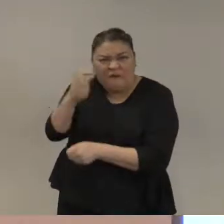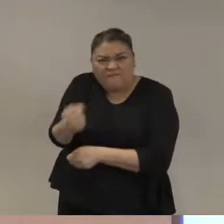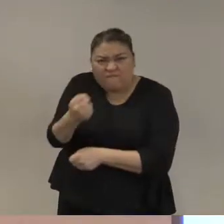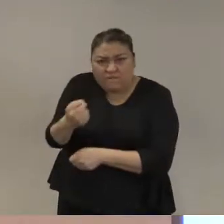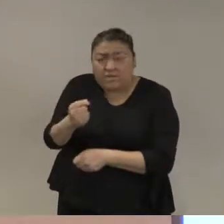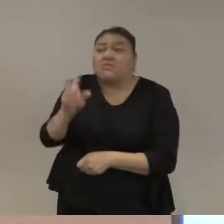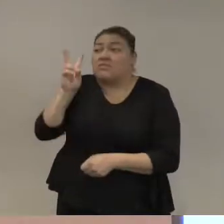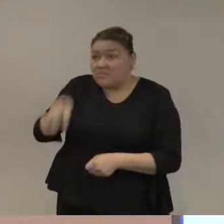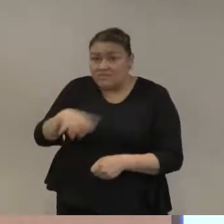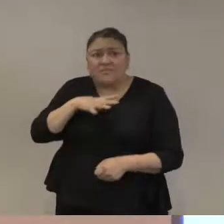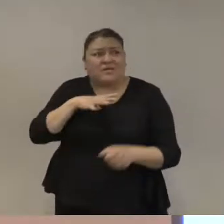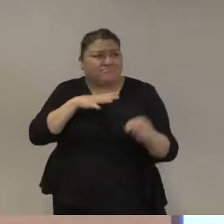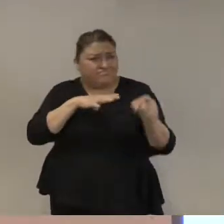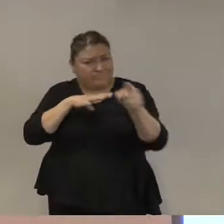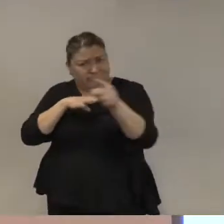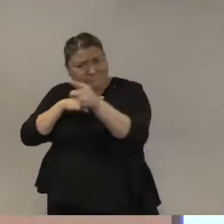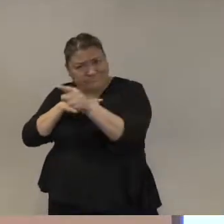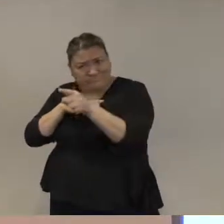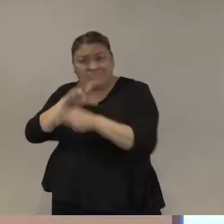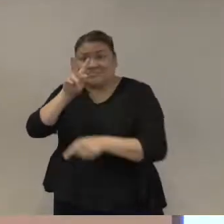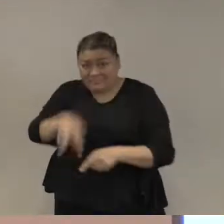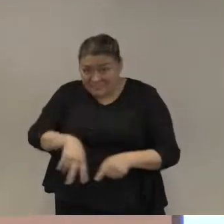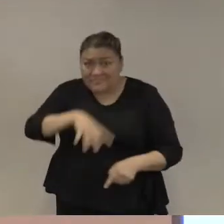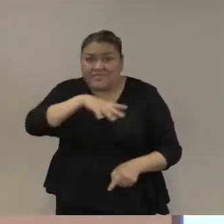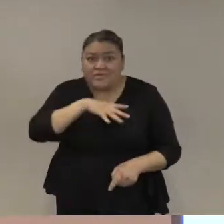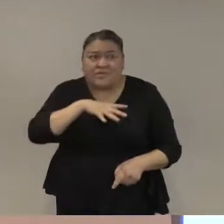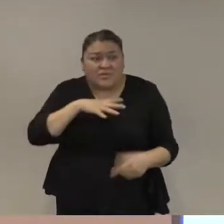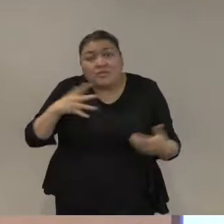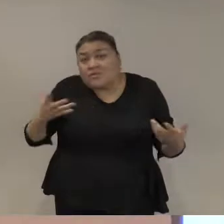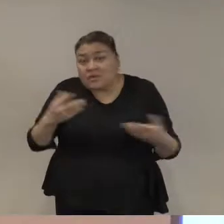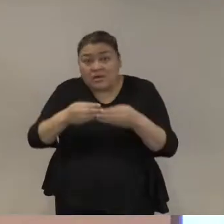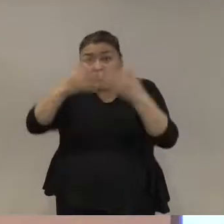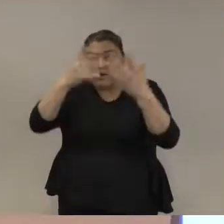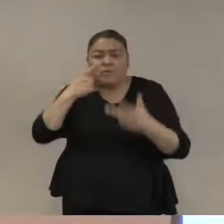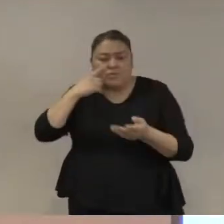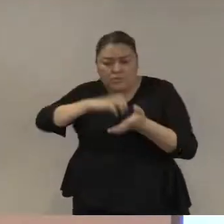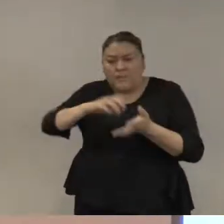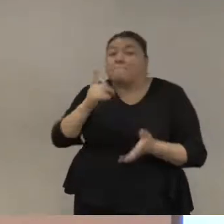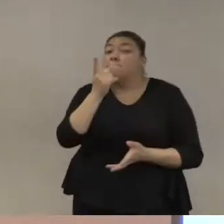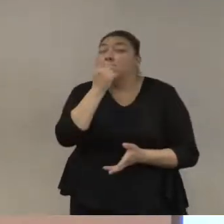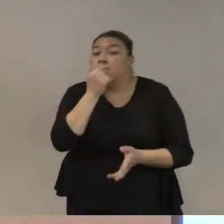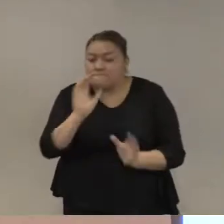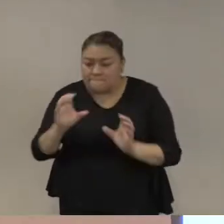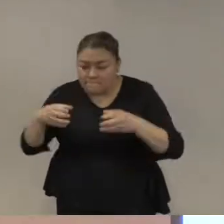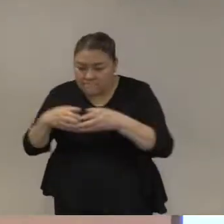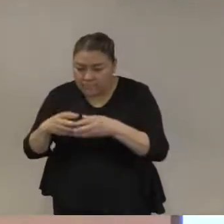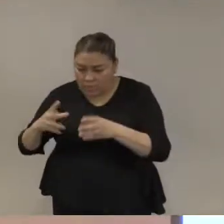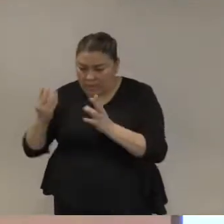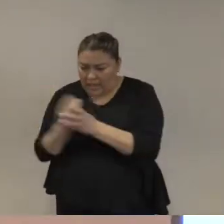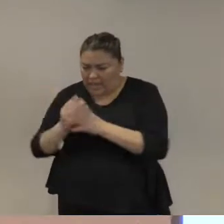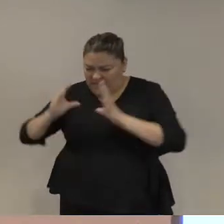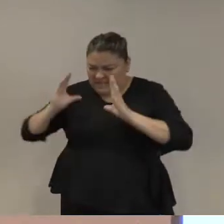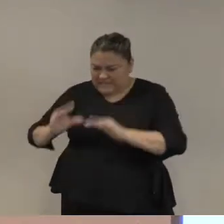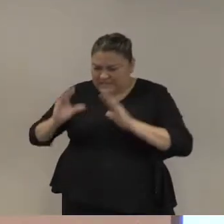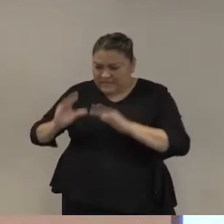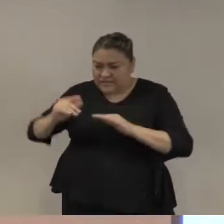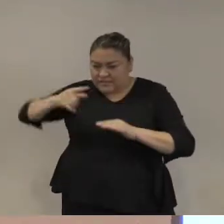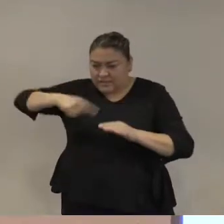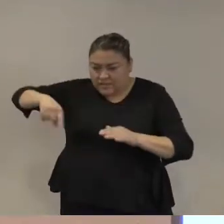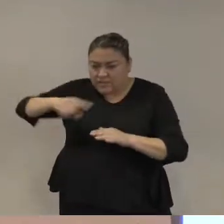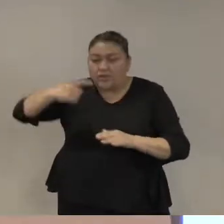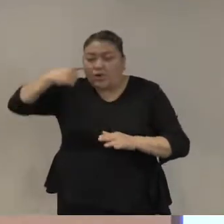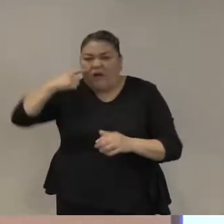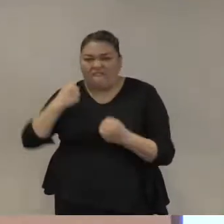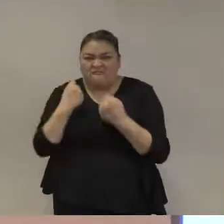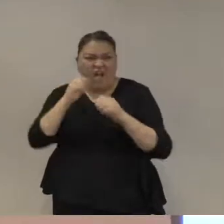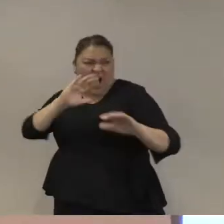si tiene sentido, si es insato entrenar a policías en la desescalación y el uso muy restringido